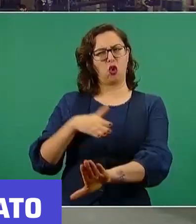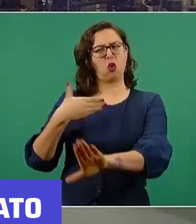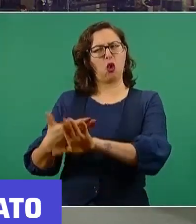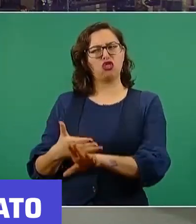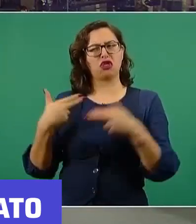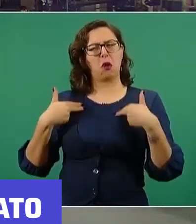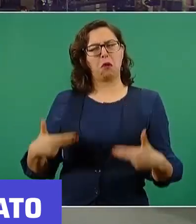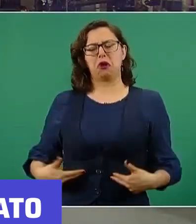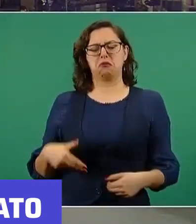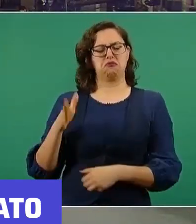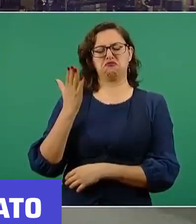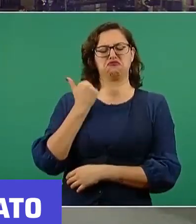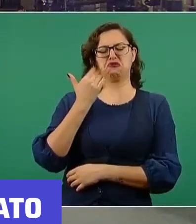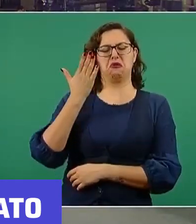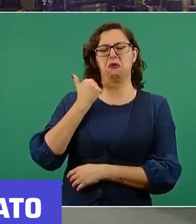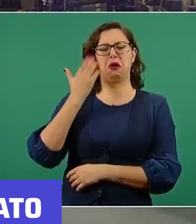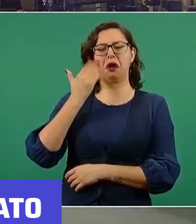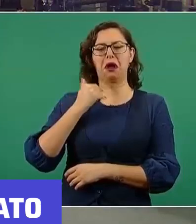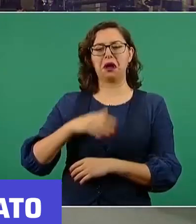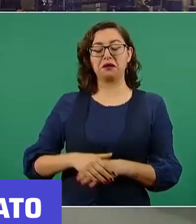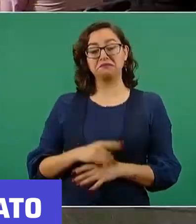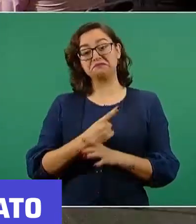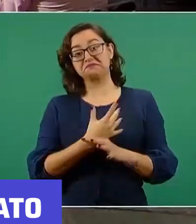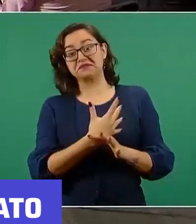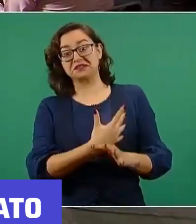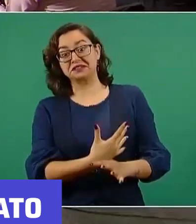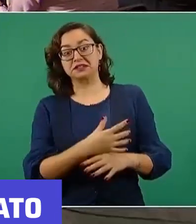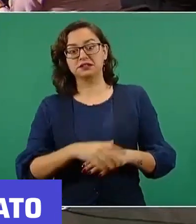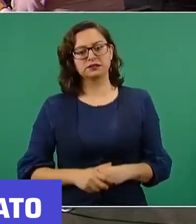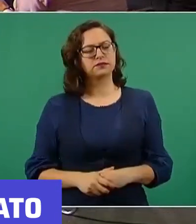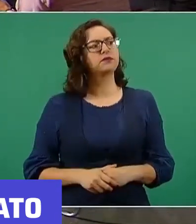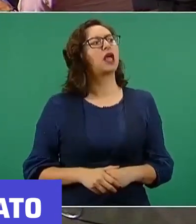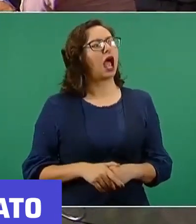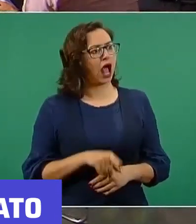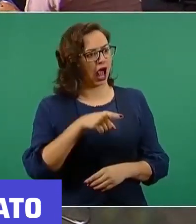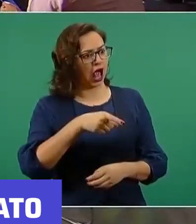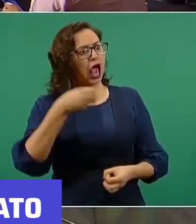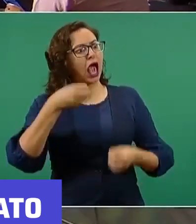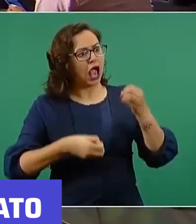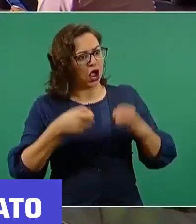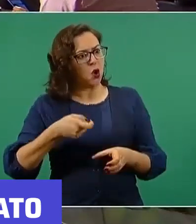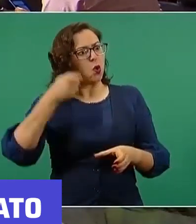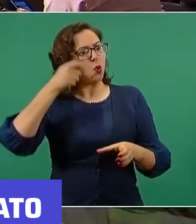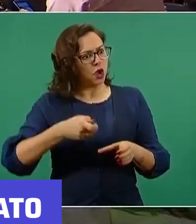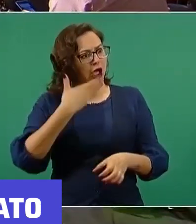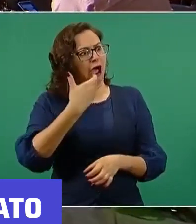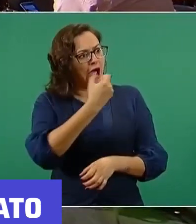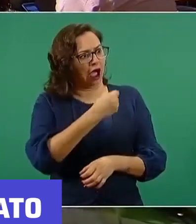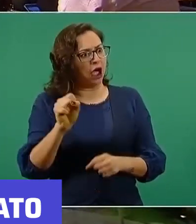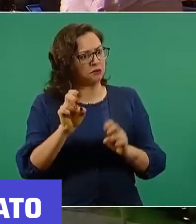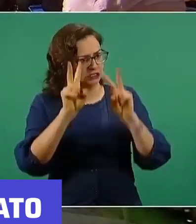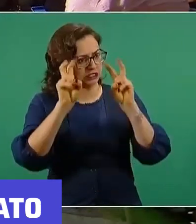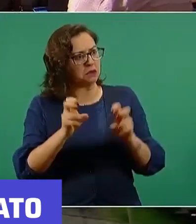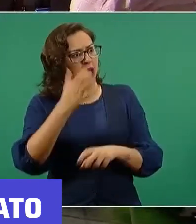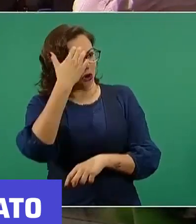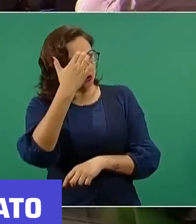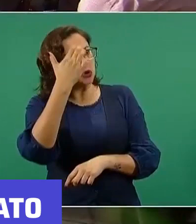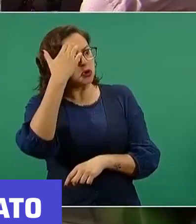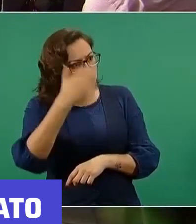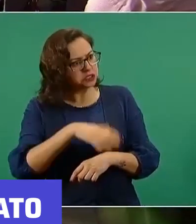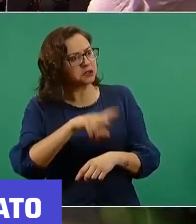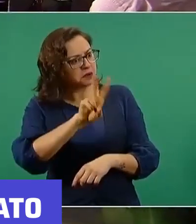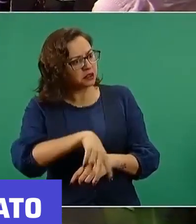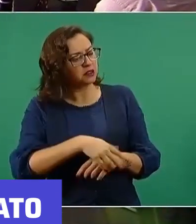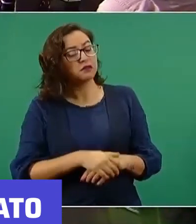salud, a su juicio no. ¿Qué pasaría si esta visión... Él es especialista en la materia, por lo que veo, ¿no? Y si otros